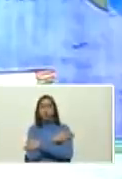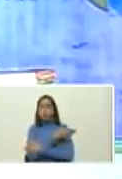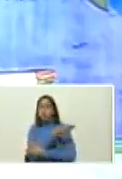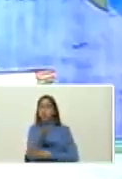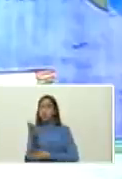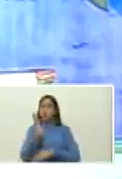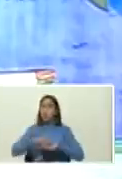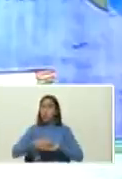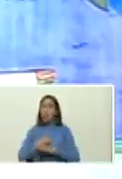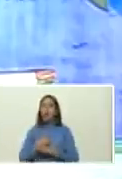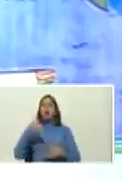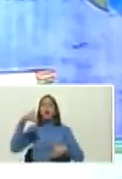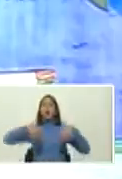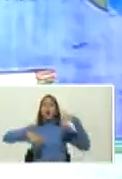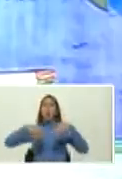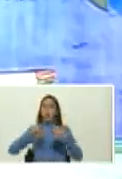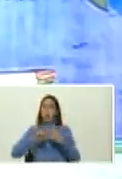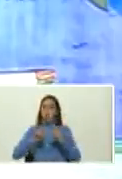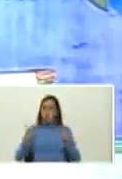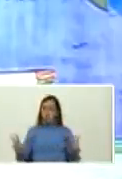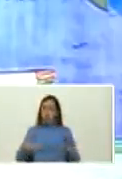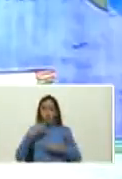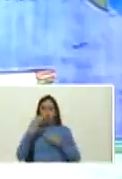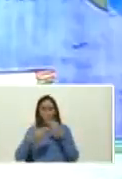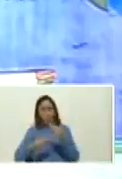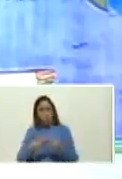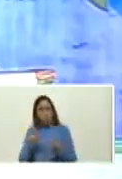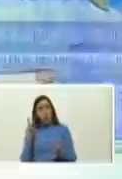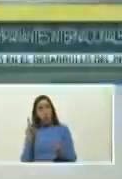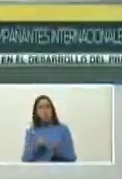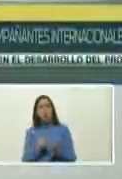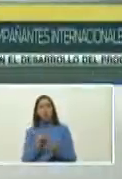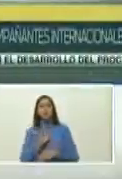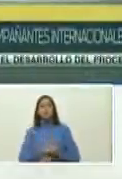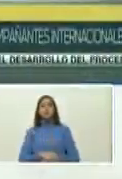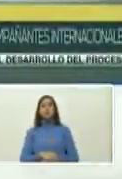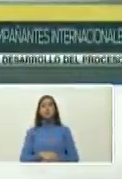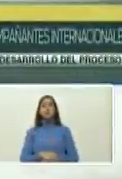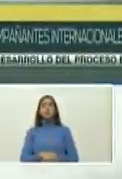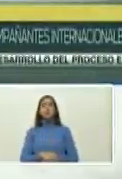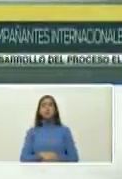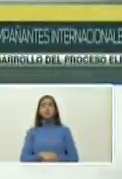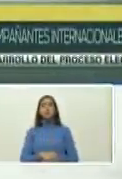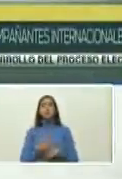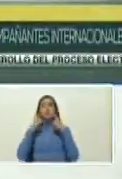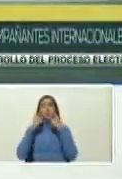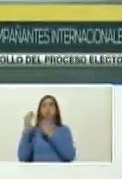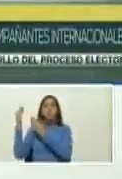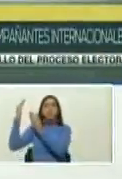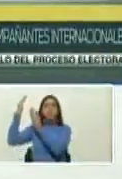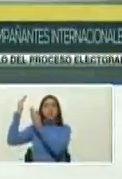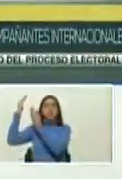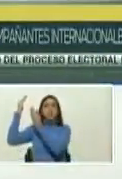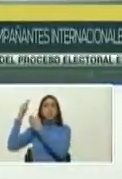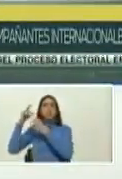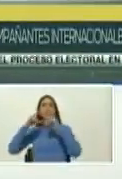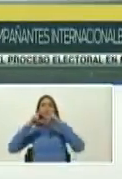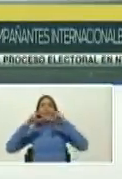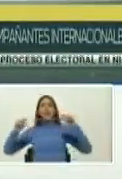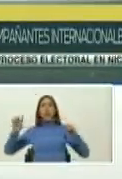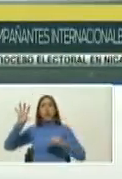por esta jornada de paz de participación votar en Nicaragua